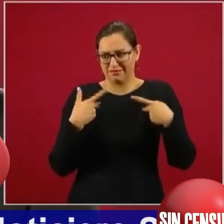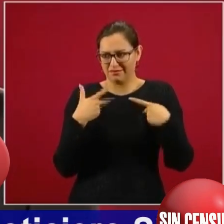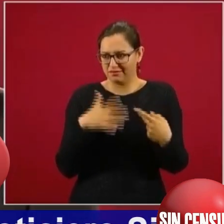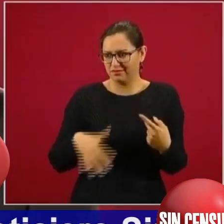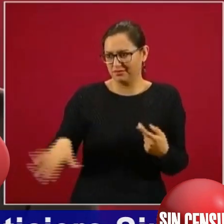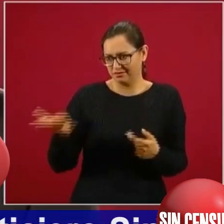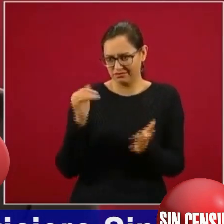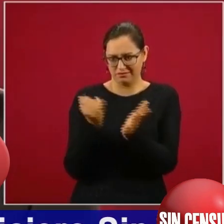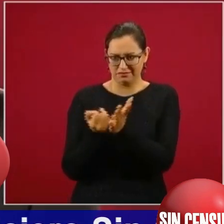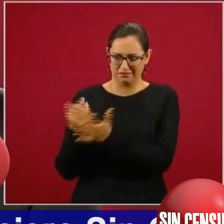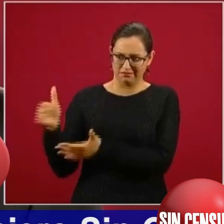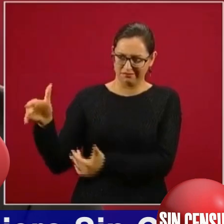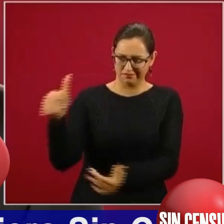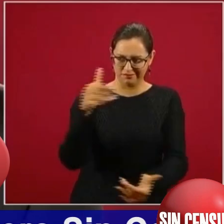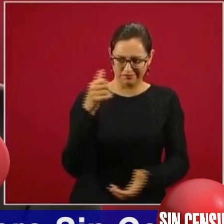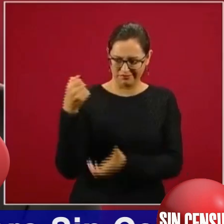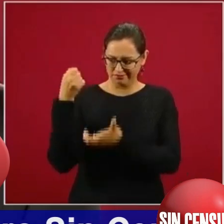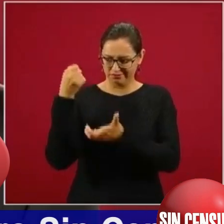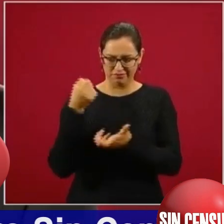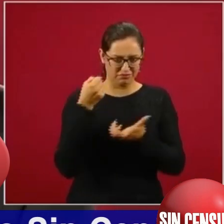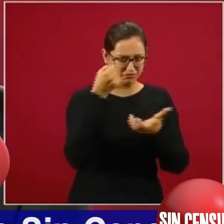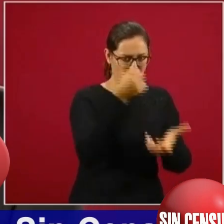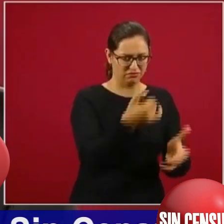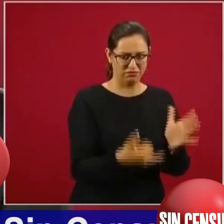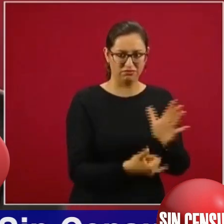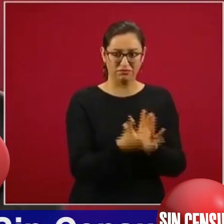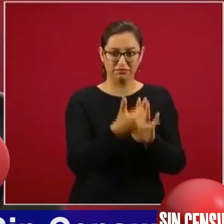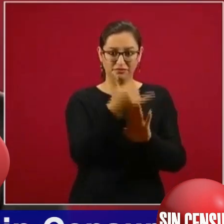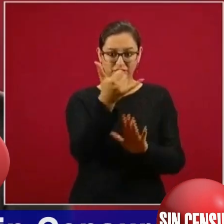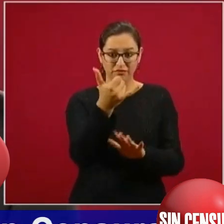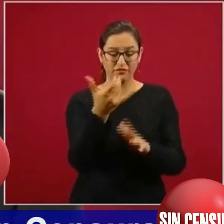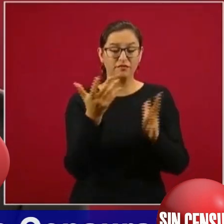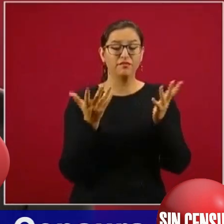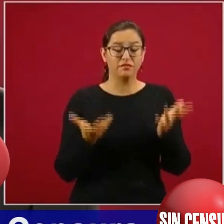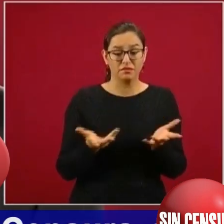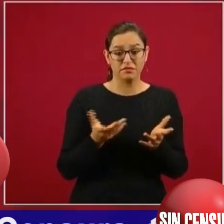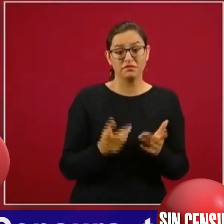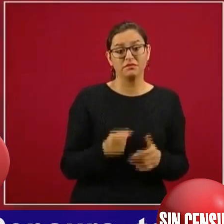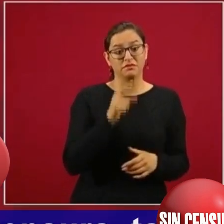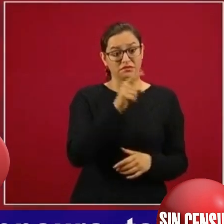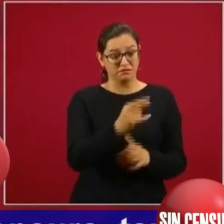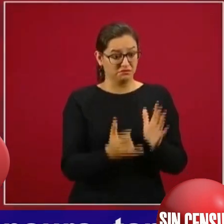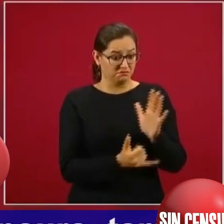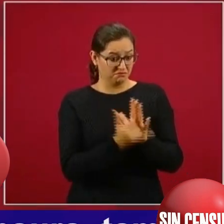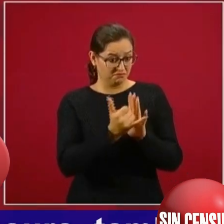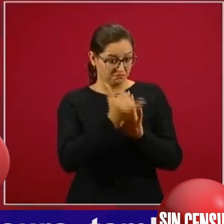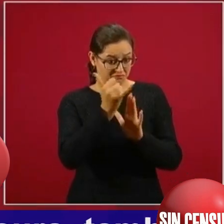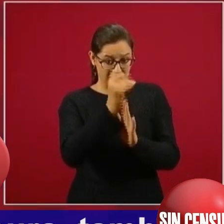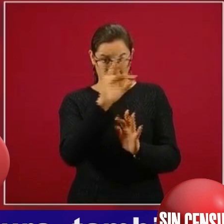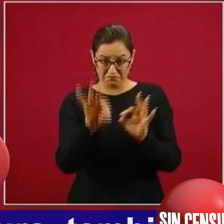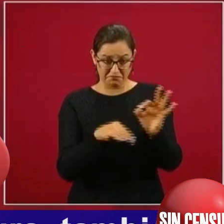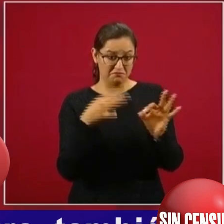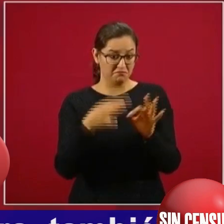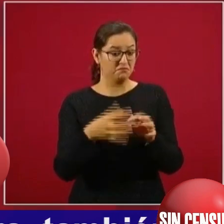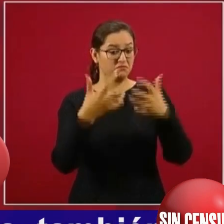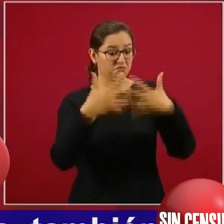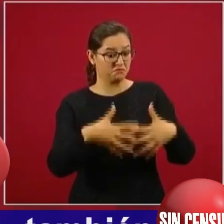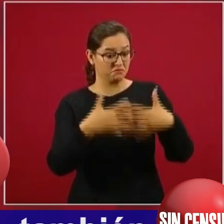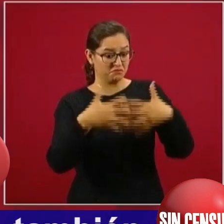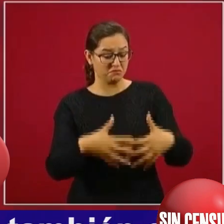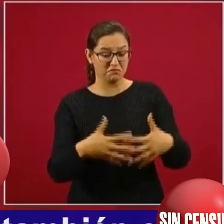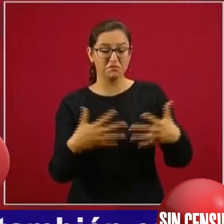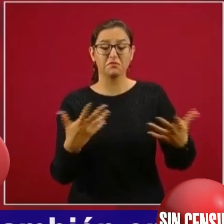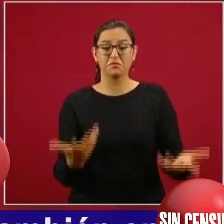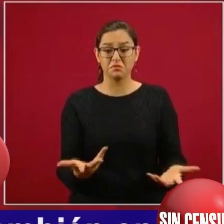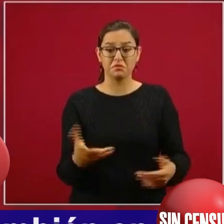Si se inicia la operación de esta planta, se contaría con energía